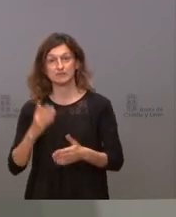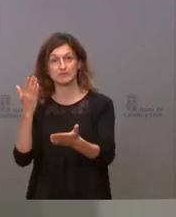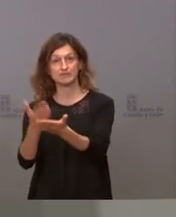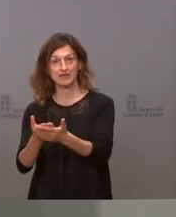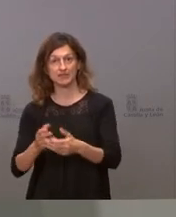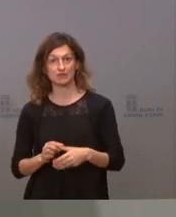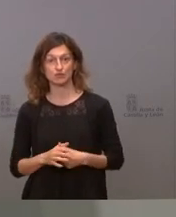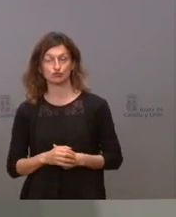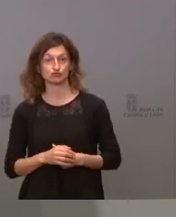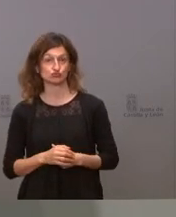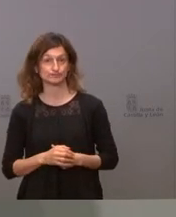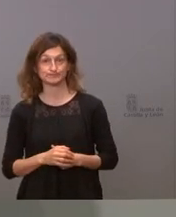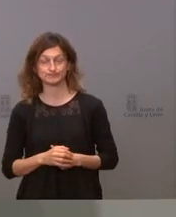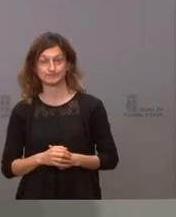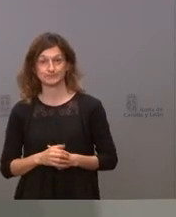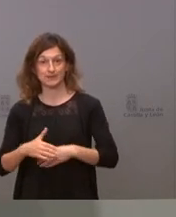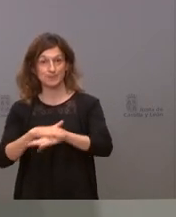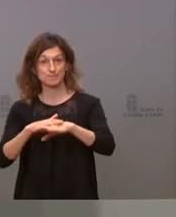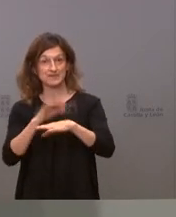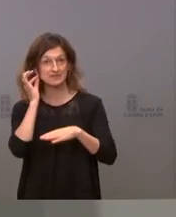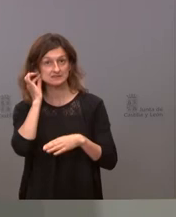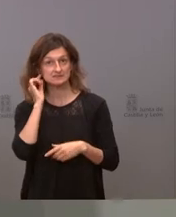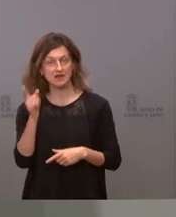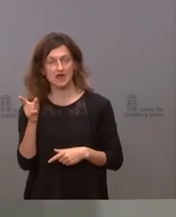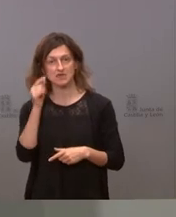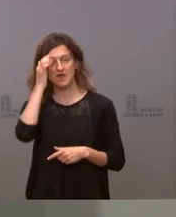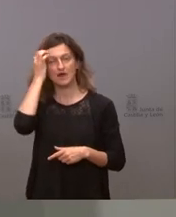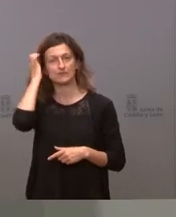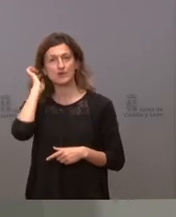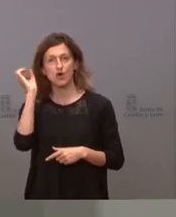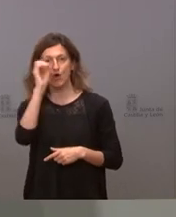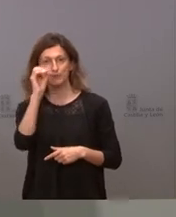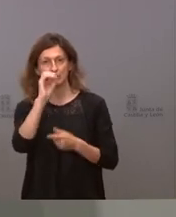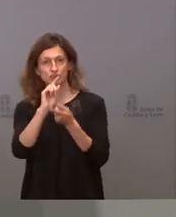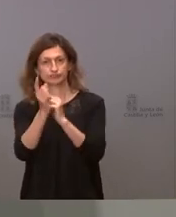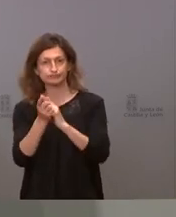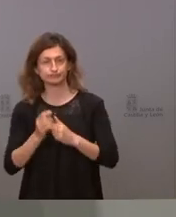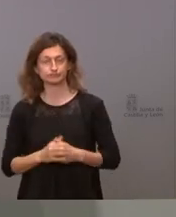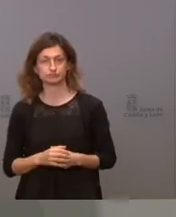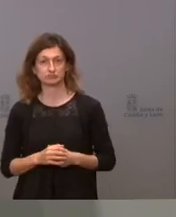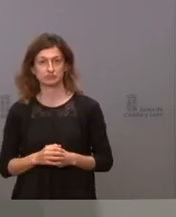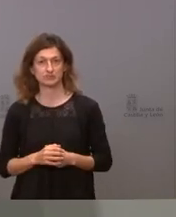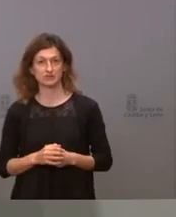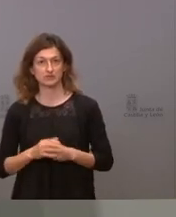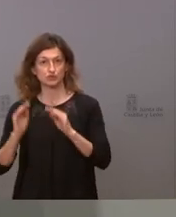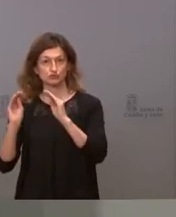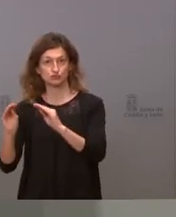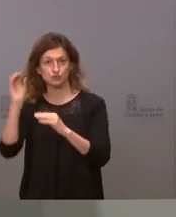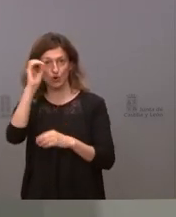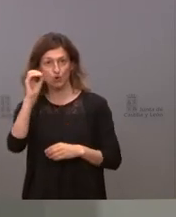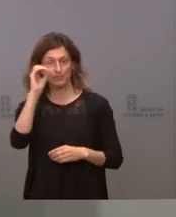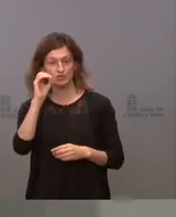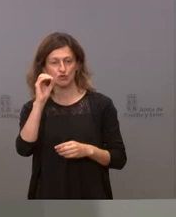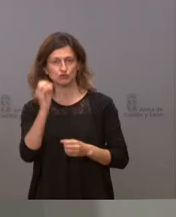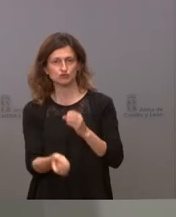a la ministra que reconsidere su posición que está generando una cascada de